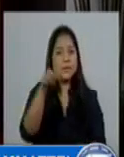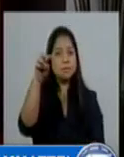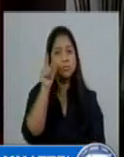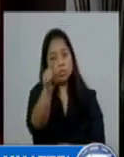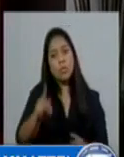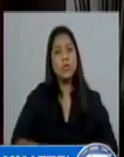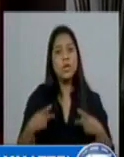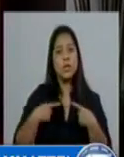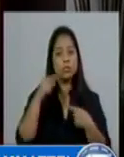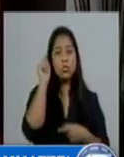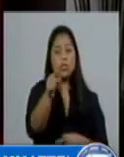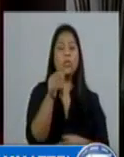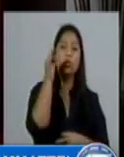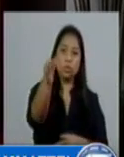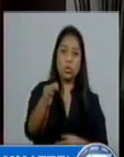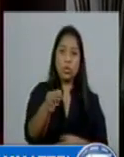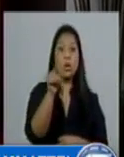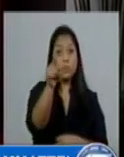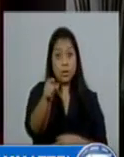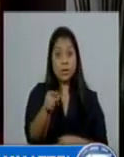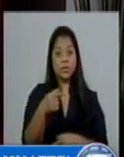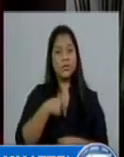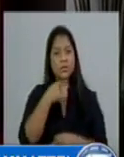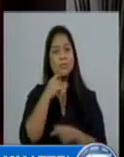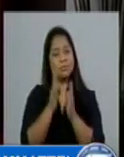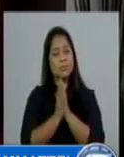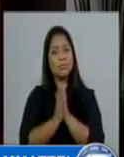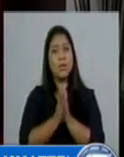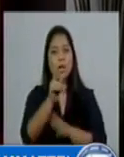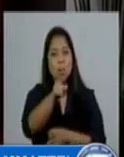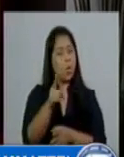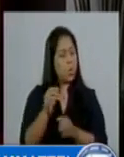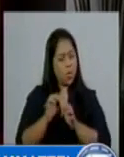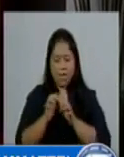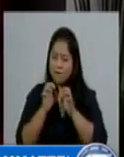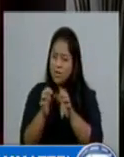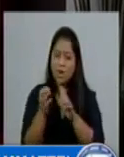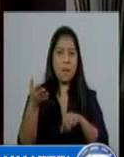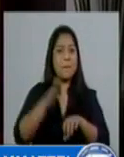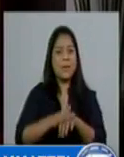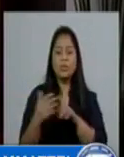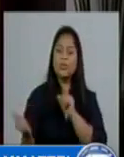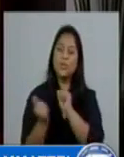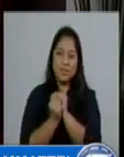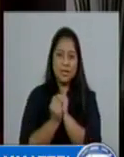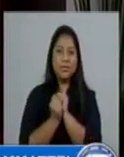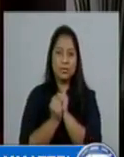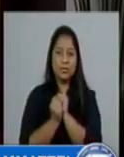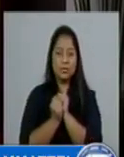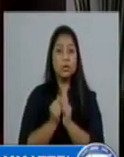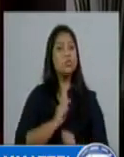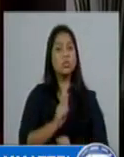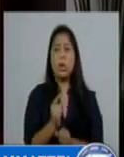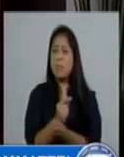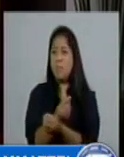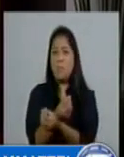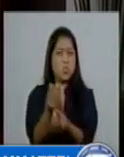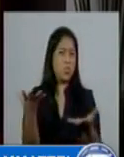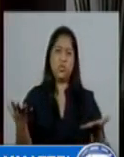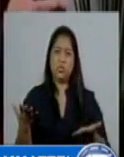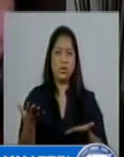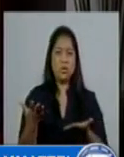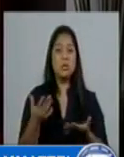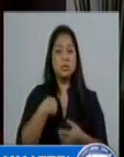vida, tu futuro. Por eso les pido que hagamos un esfuerzo más, unidos. Somos muchos más los que